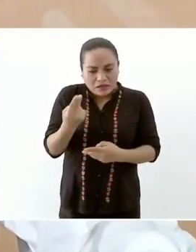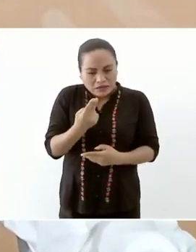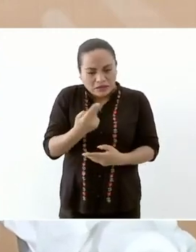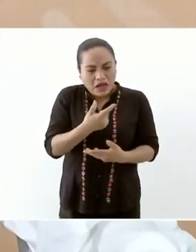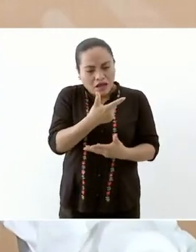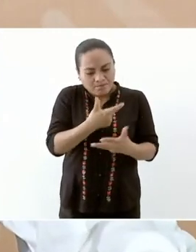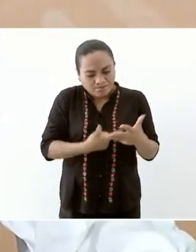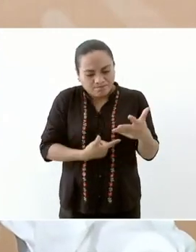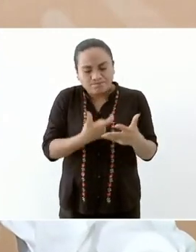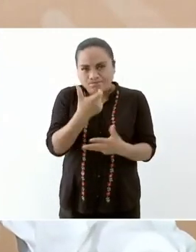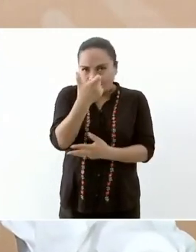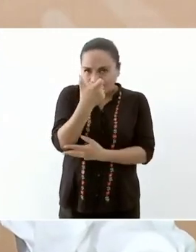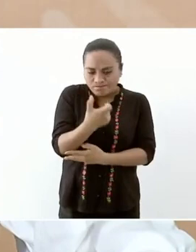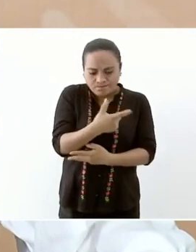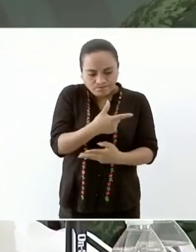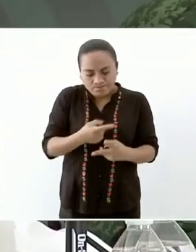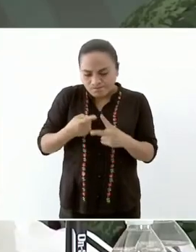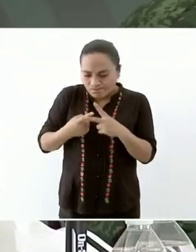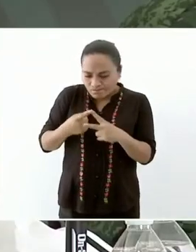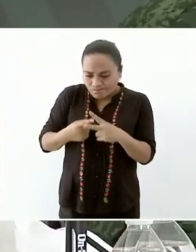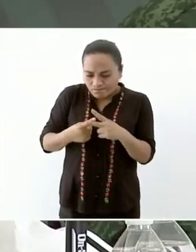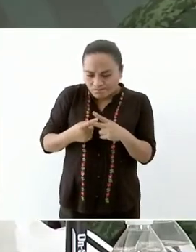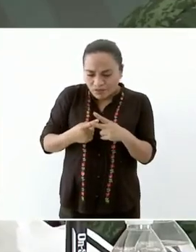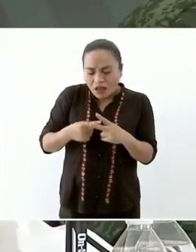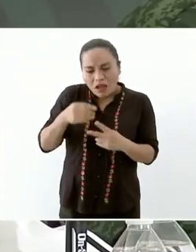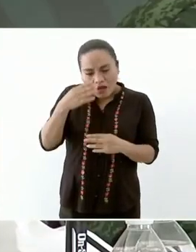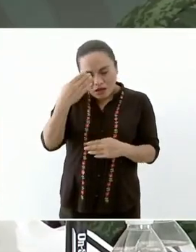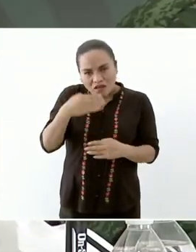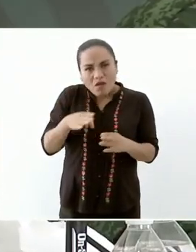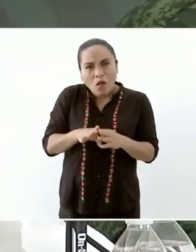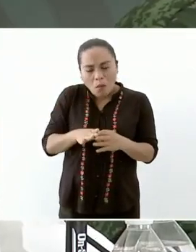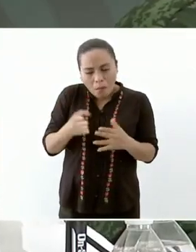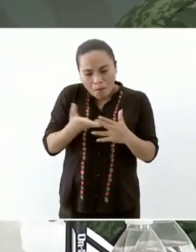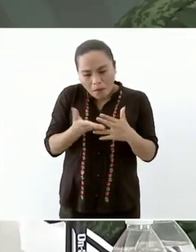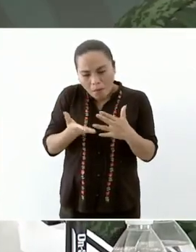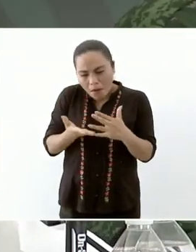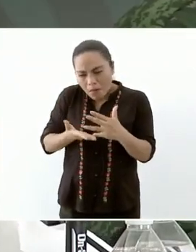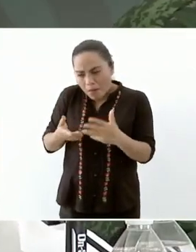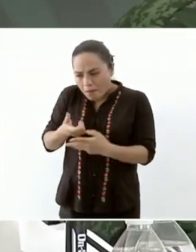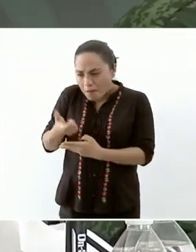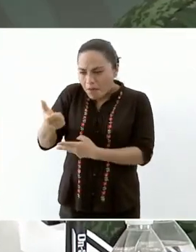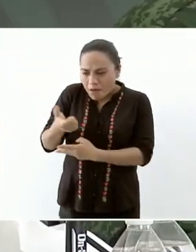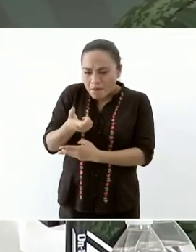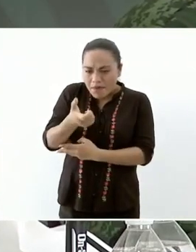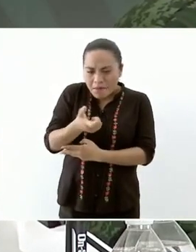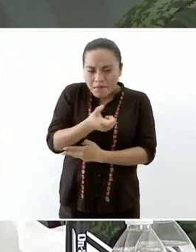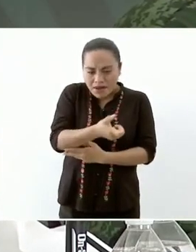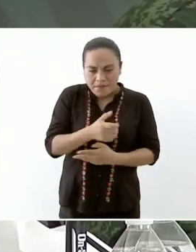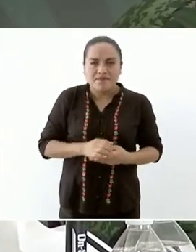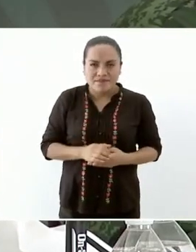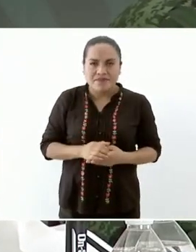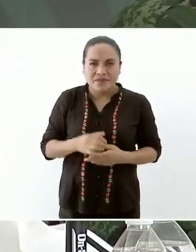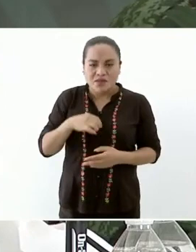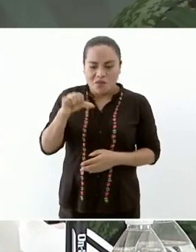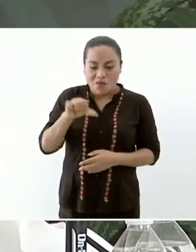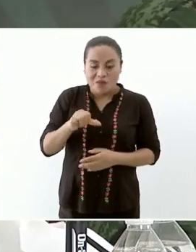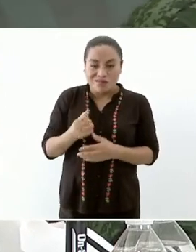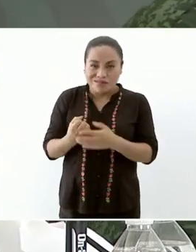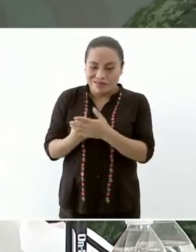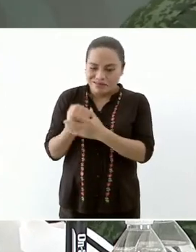ahora que estuve aquí hoy lo comentaba yo en la mañana en la conferencia de prensa